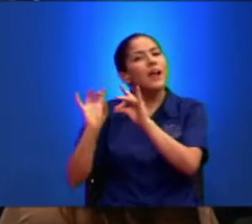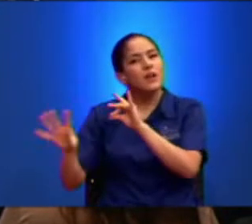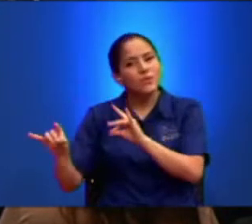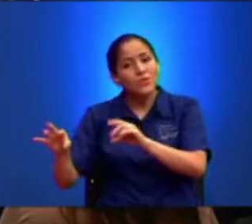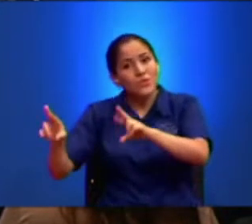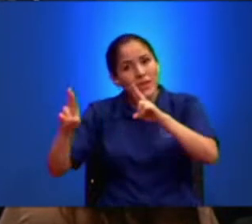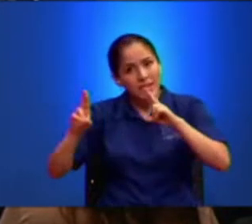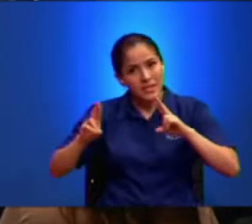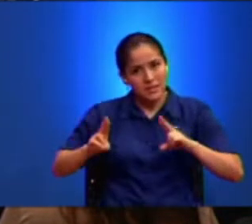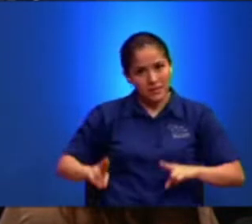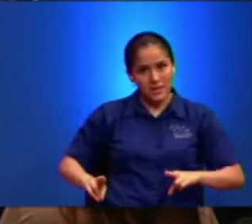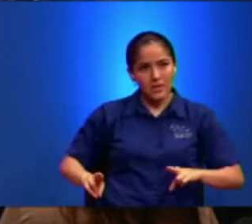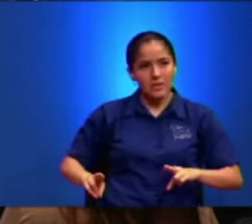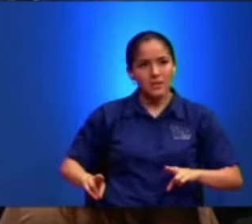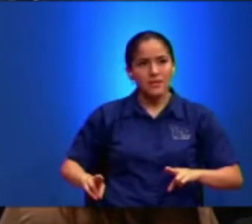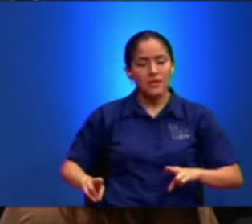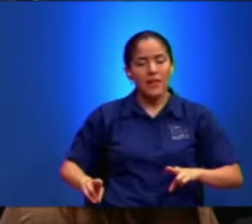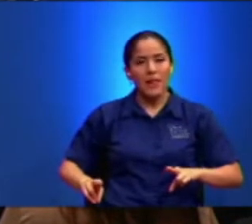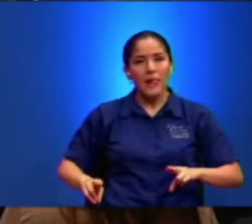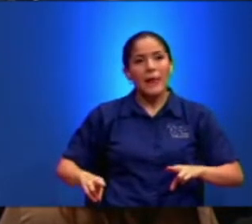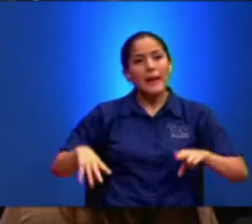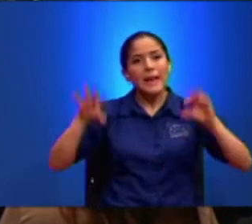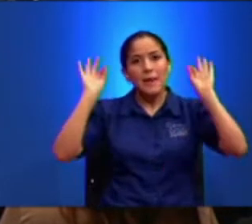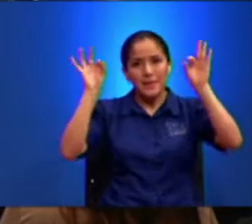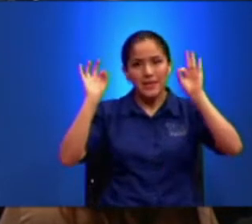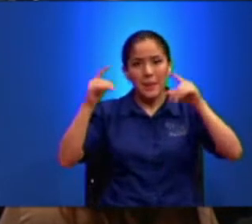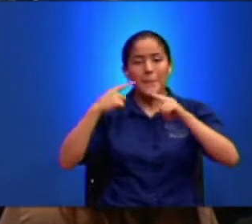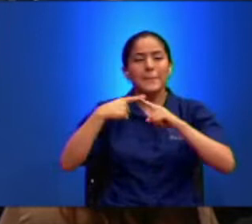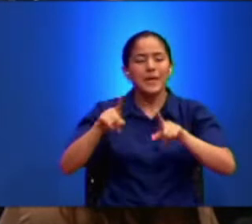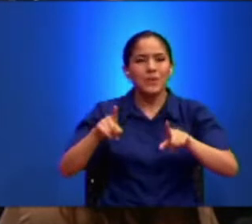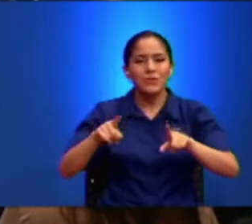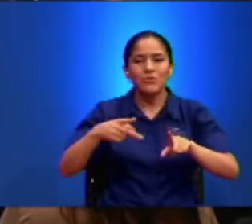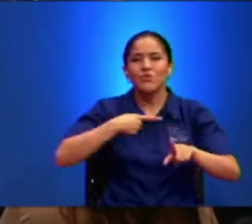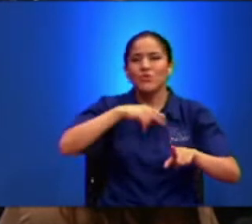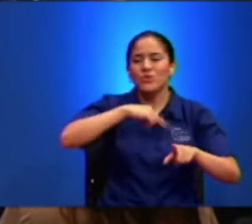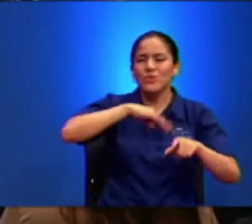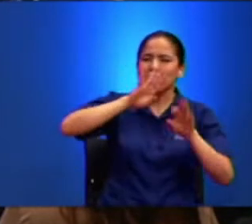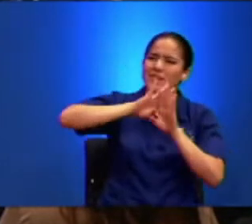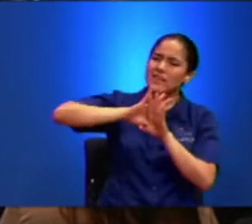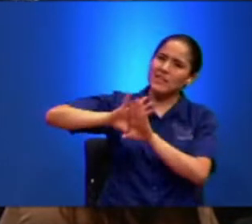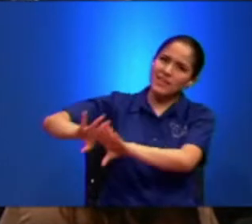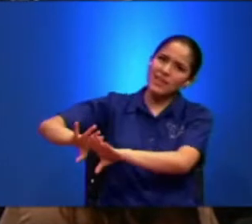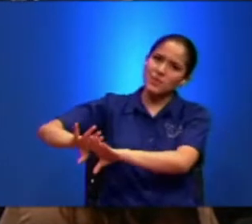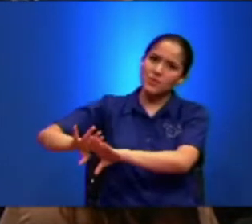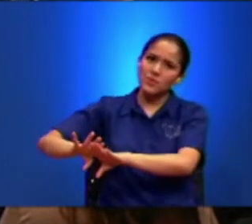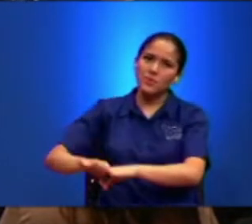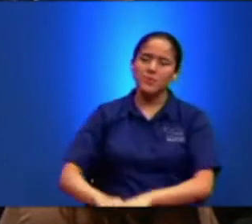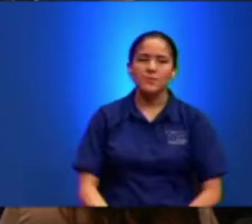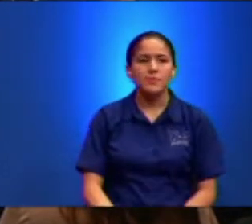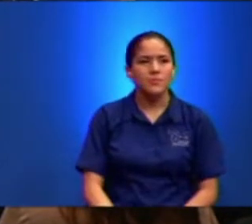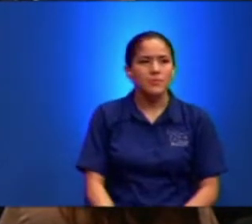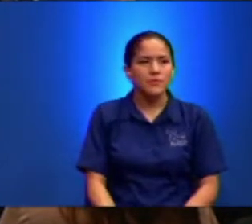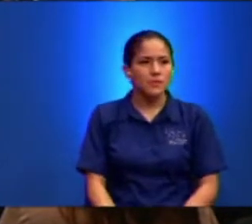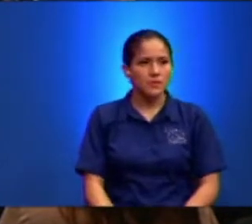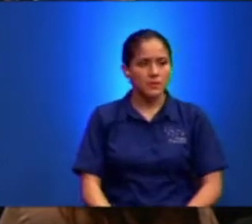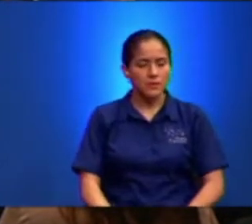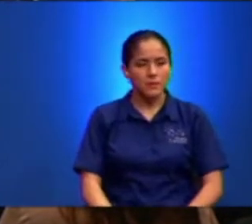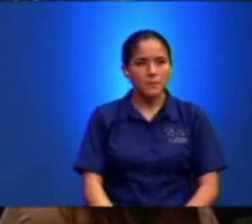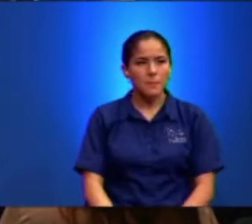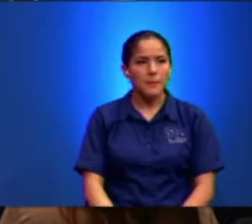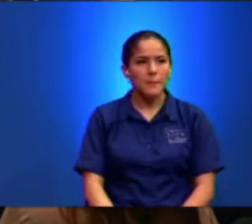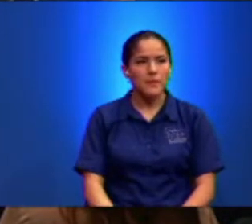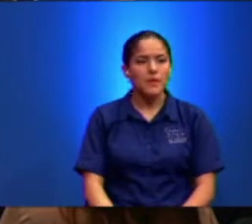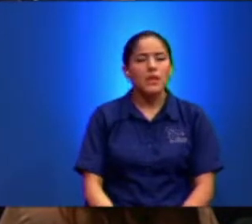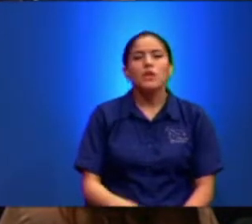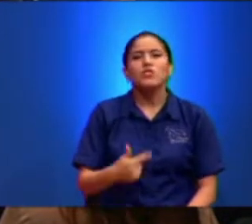recibir El mensaje Pero vamos a ser Rechazados Si no es Que ya estamos Siendo rechazados Eso Eso no